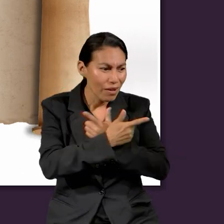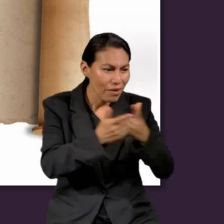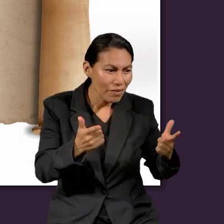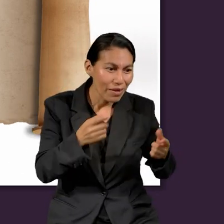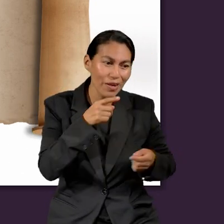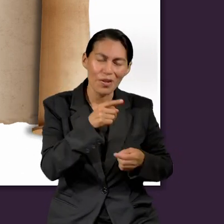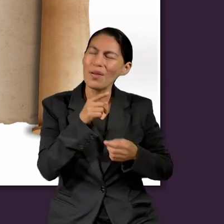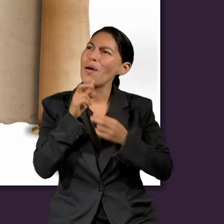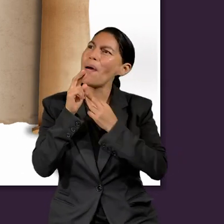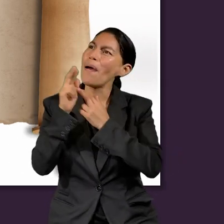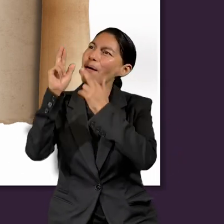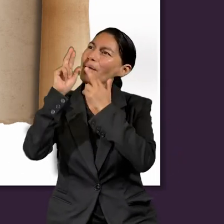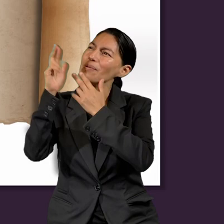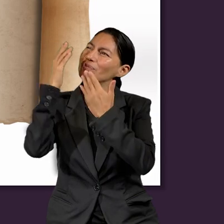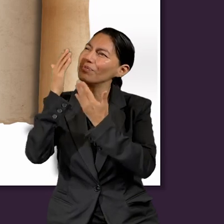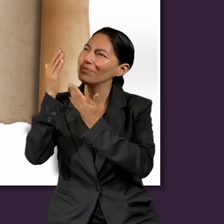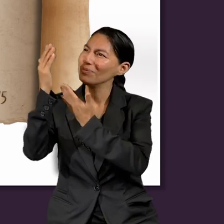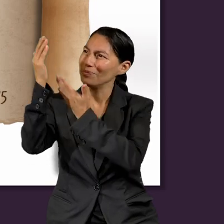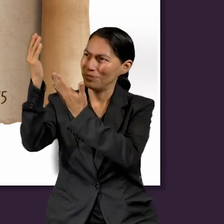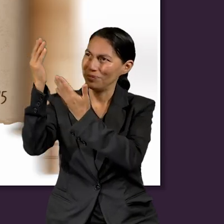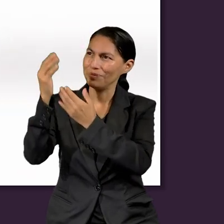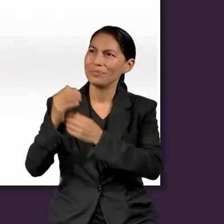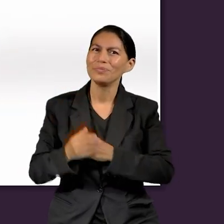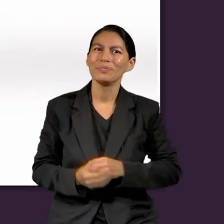libraré y tú me honrarás.